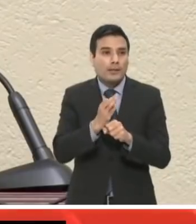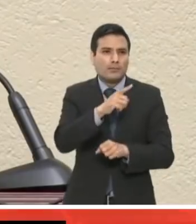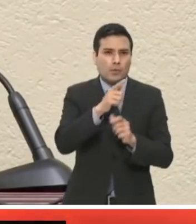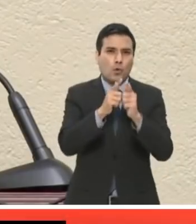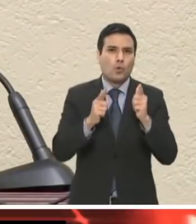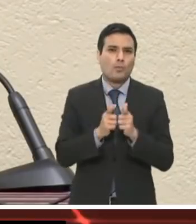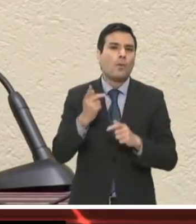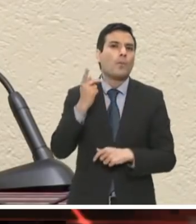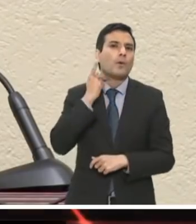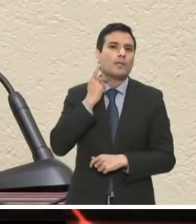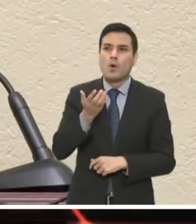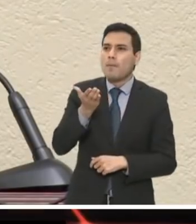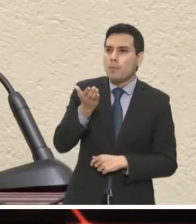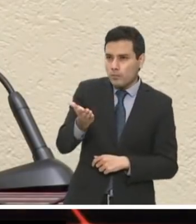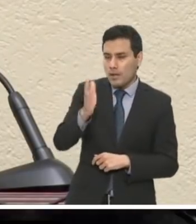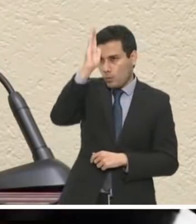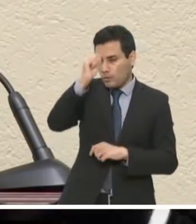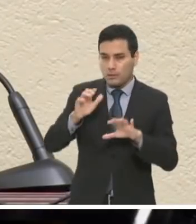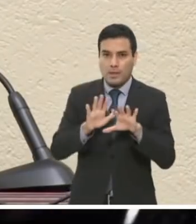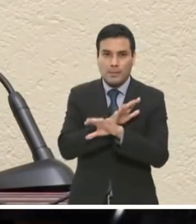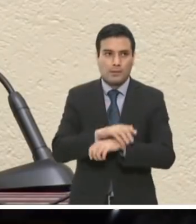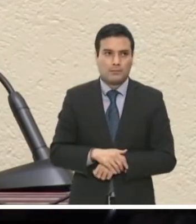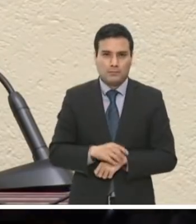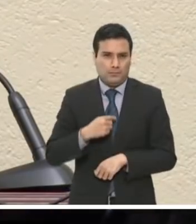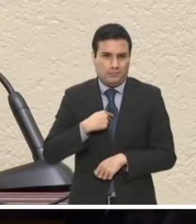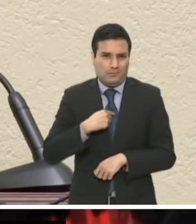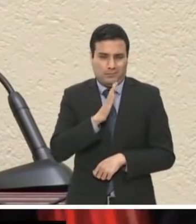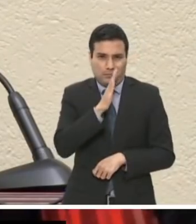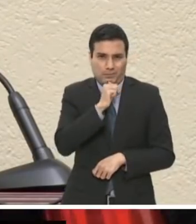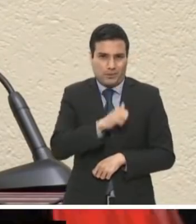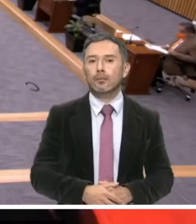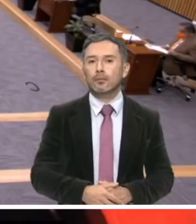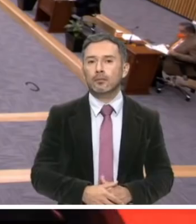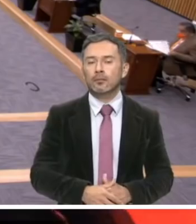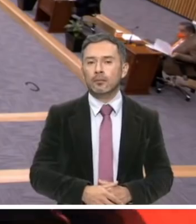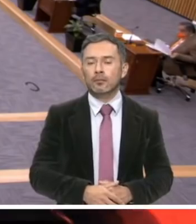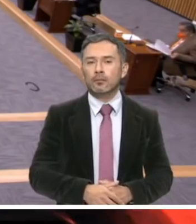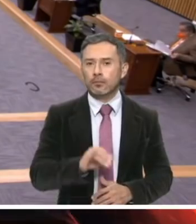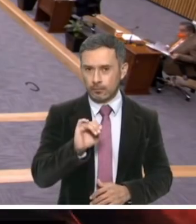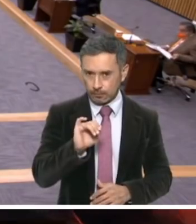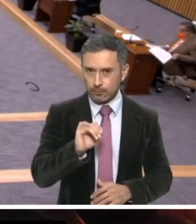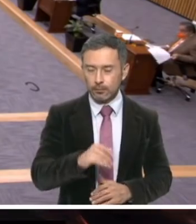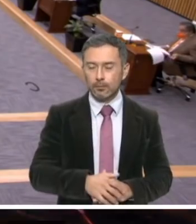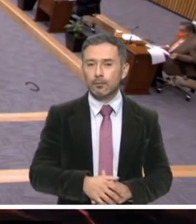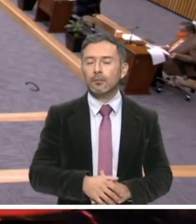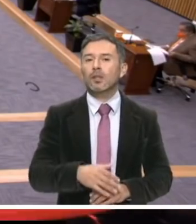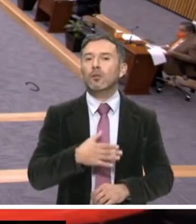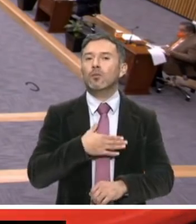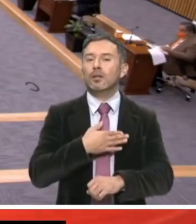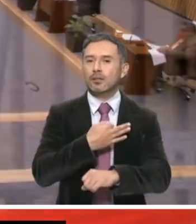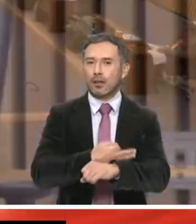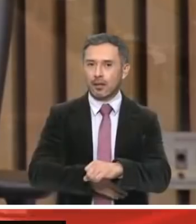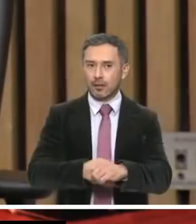se oponen a que Morena devuelva ese dinero? Sí, muy buenas tardes